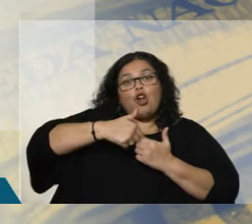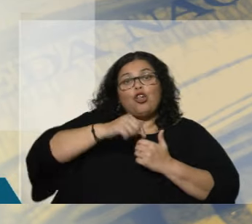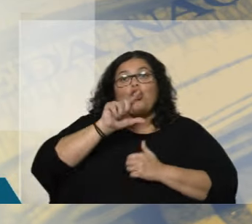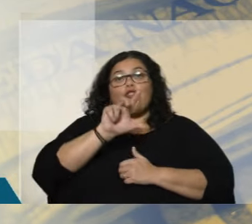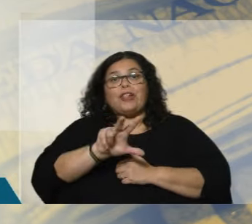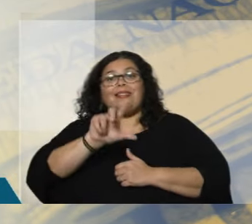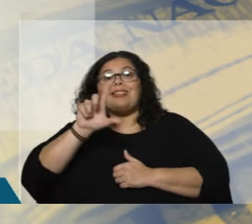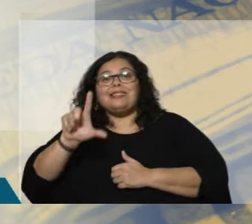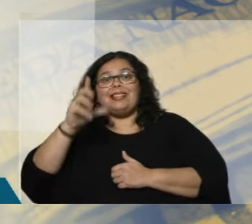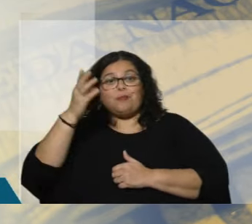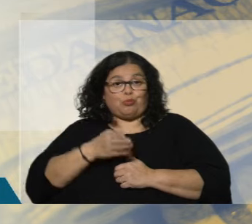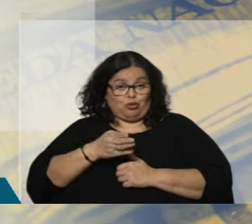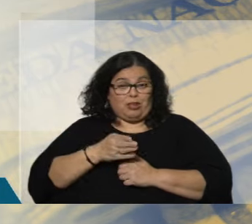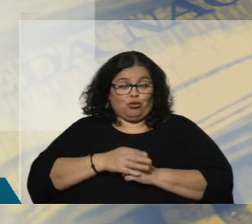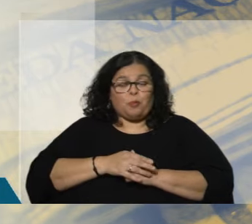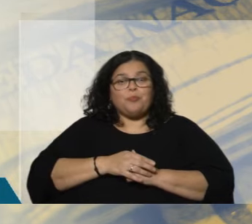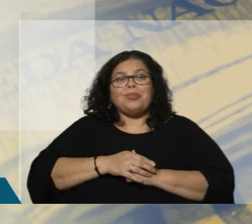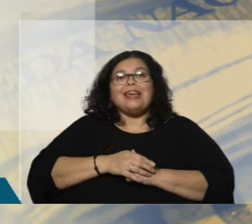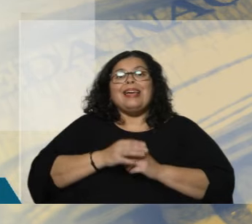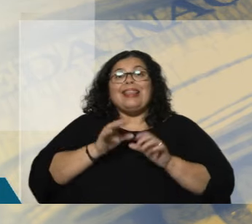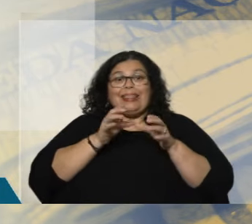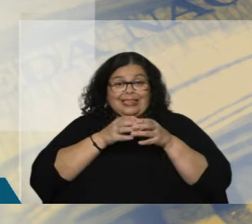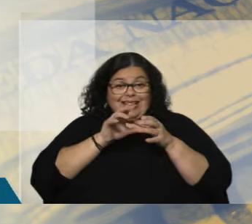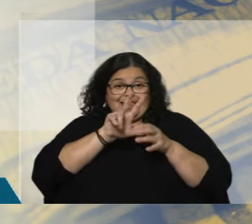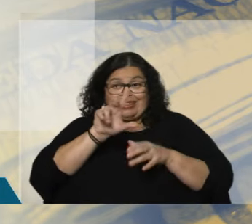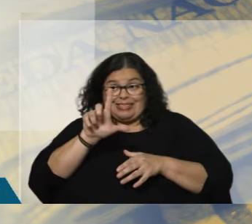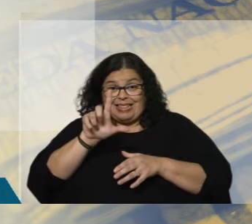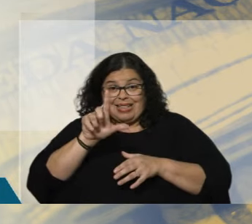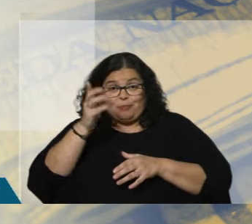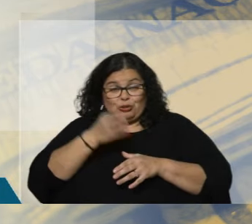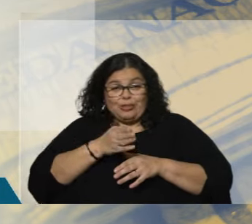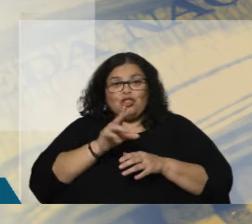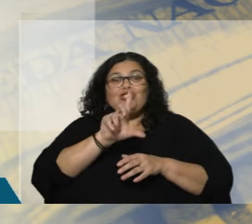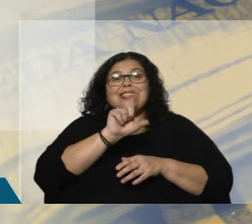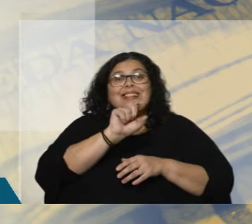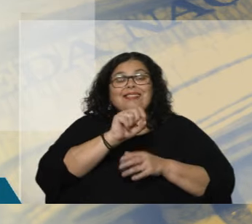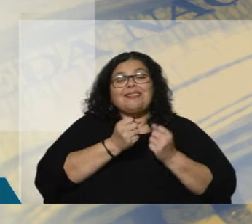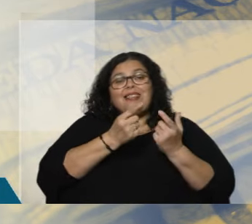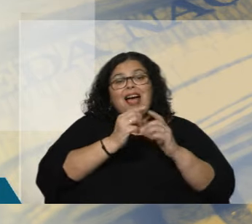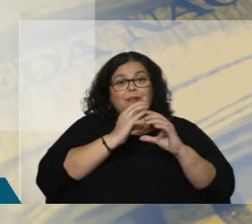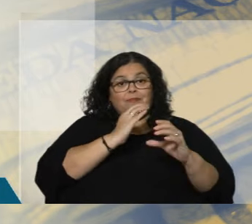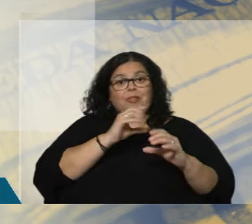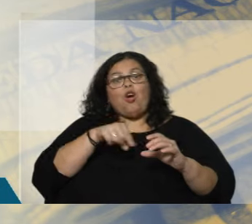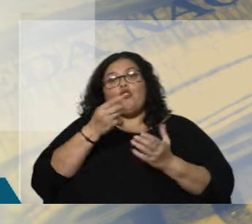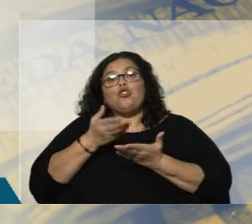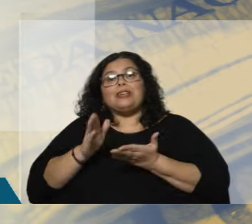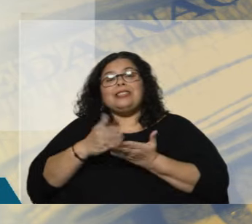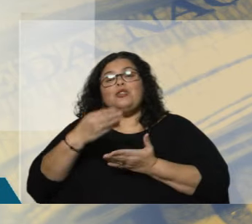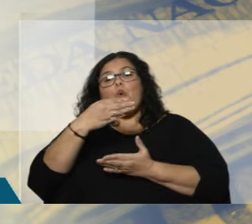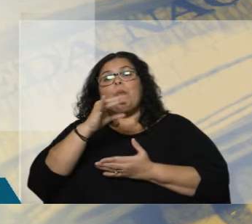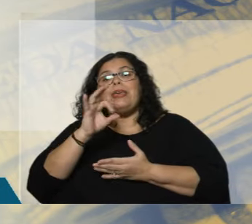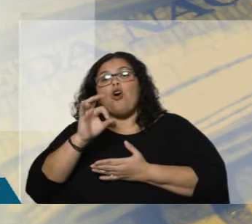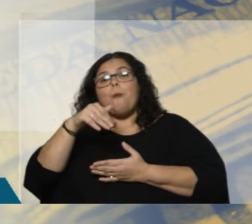casi el 70% destinado al transporte, ¿verdad? Después los residuos de biomasa, 99% es